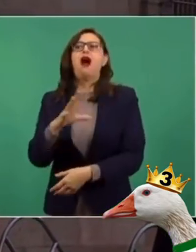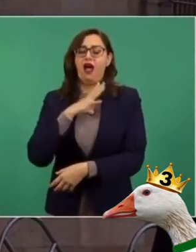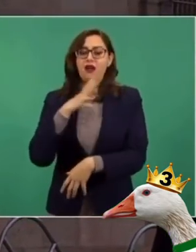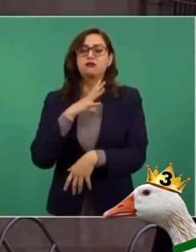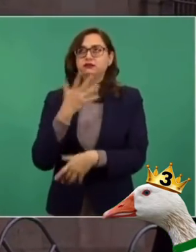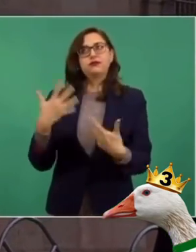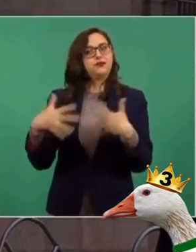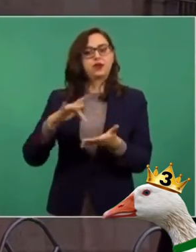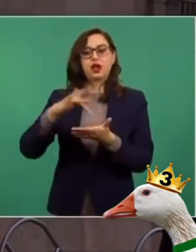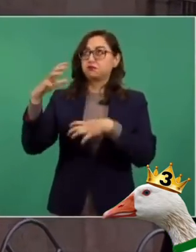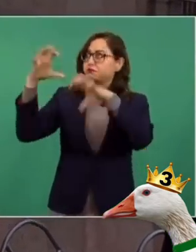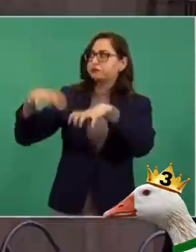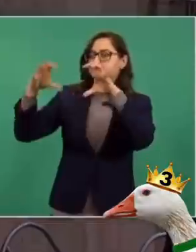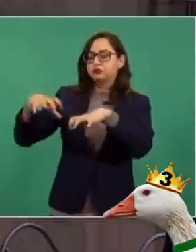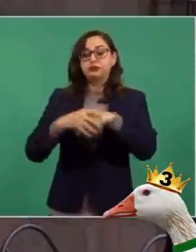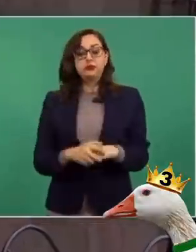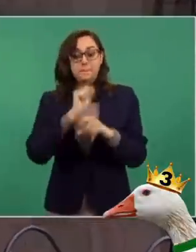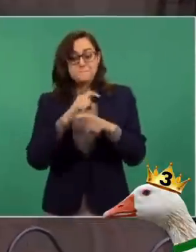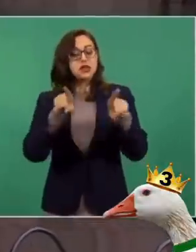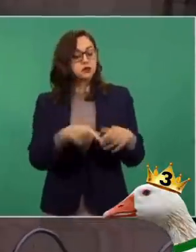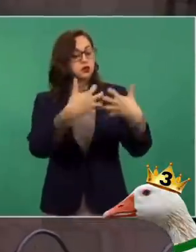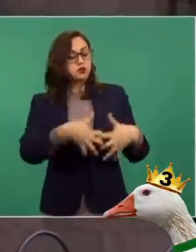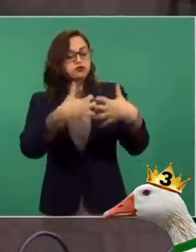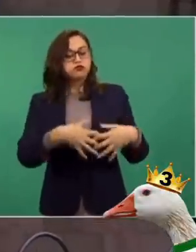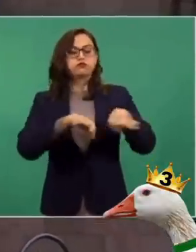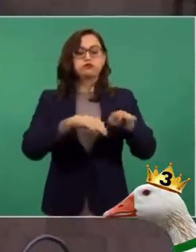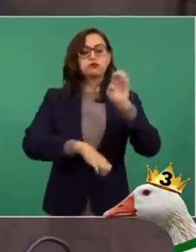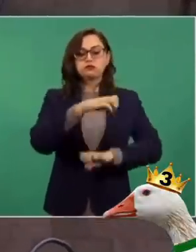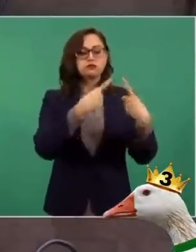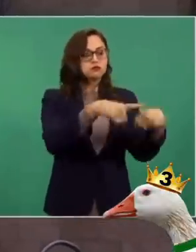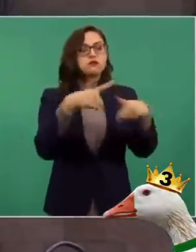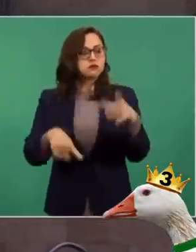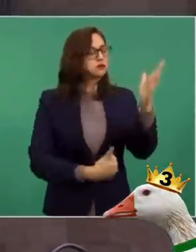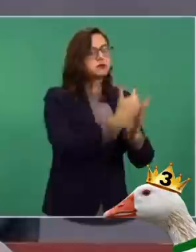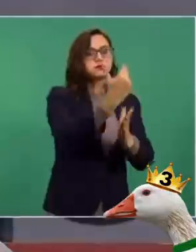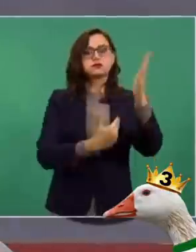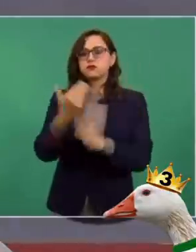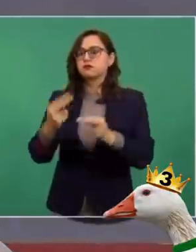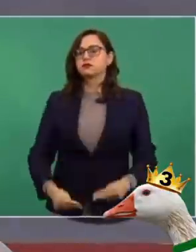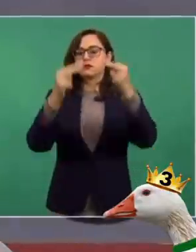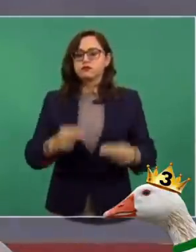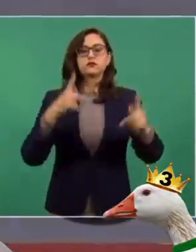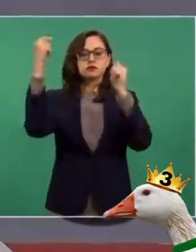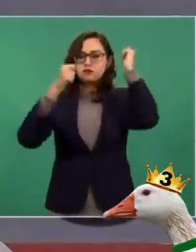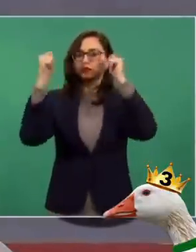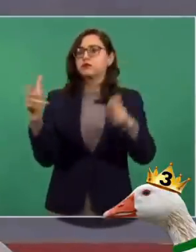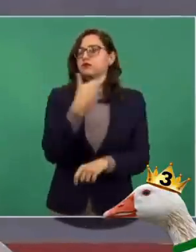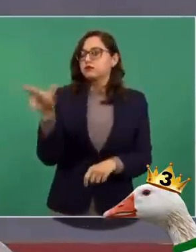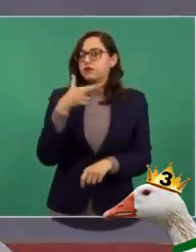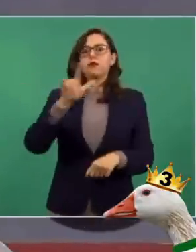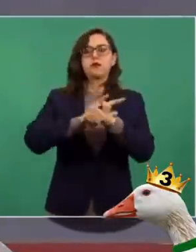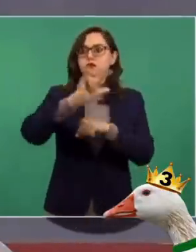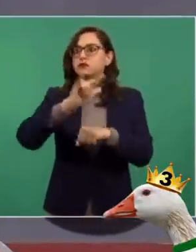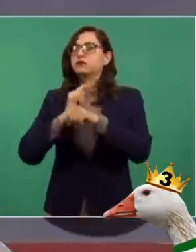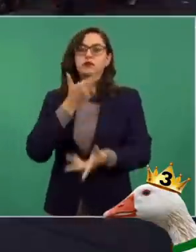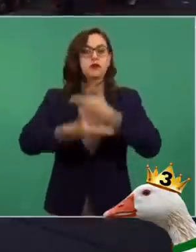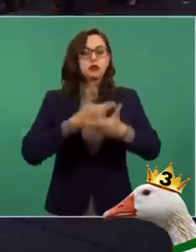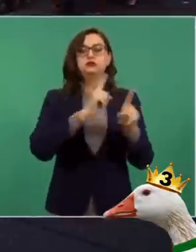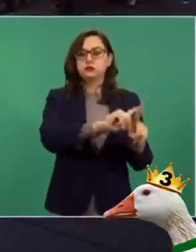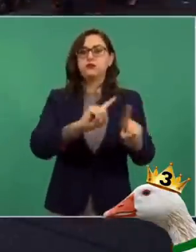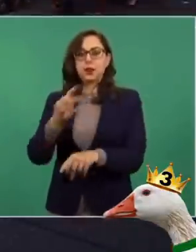está en franca recuperación. Y lo mismo ocurre con el comercio, el turismo, los restaurantes, la aviación y otros servicios.